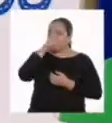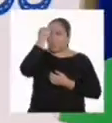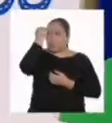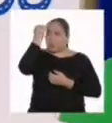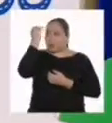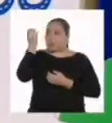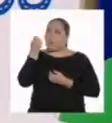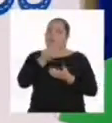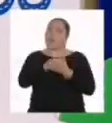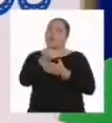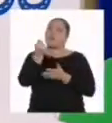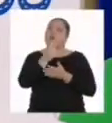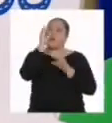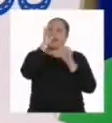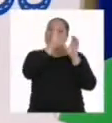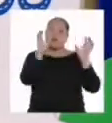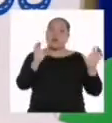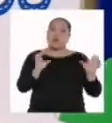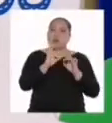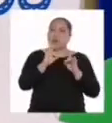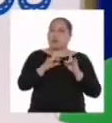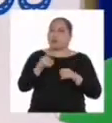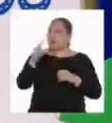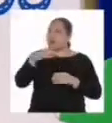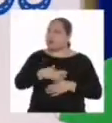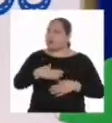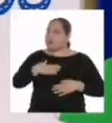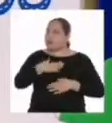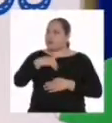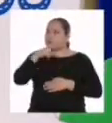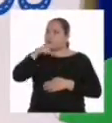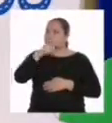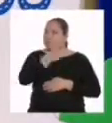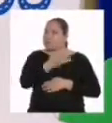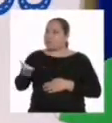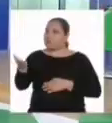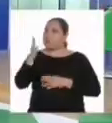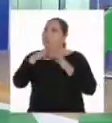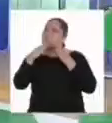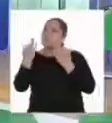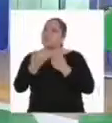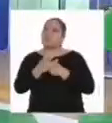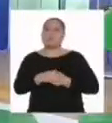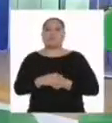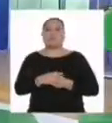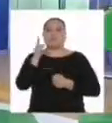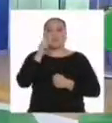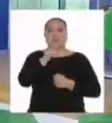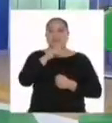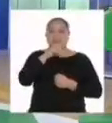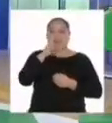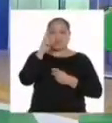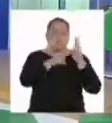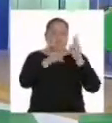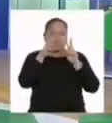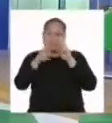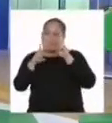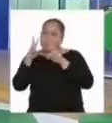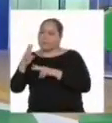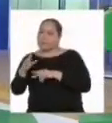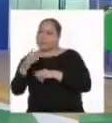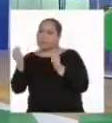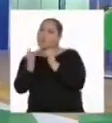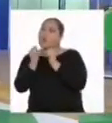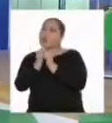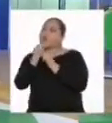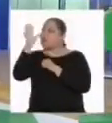propuesta para poder comprar una computadora y así satisfacer las necesidades de su familia. Ella evaluó la situación